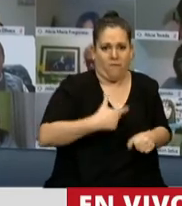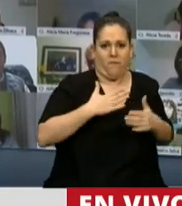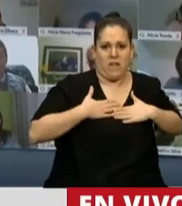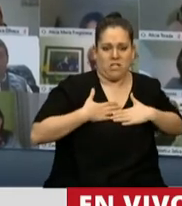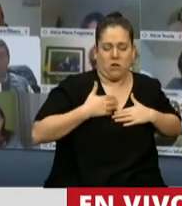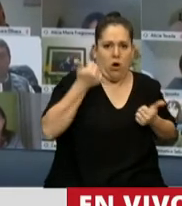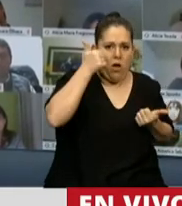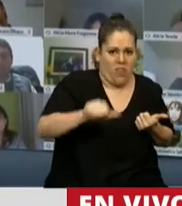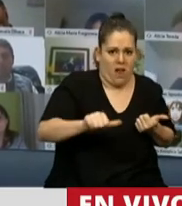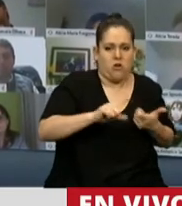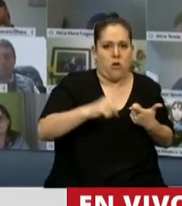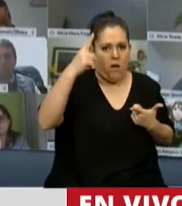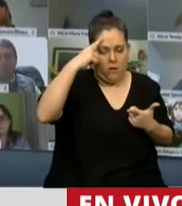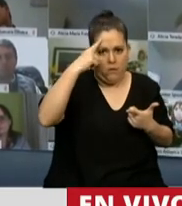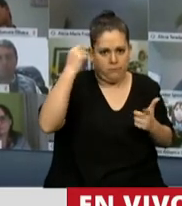y moral.